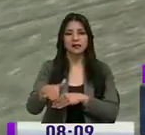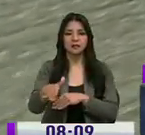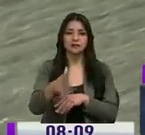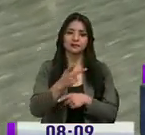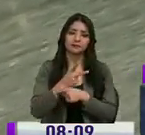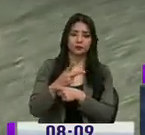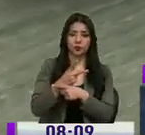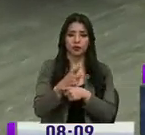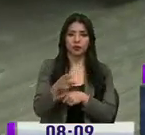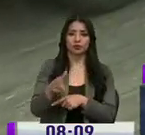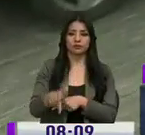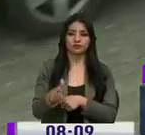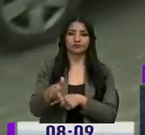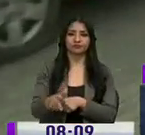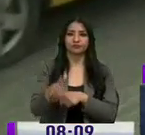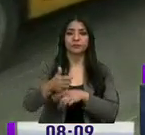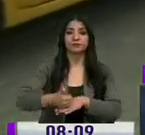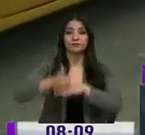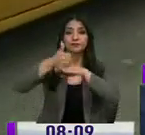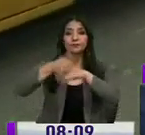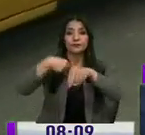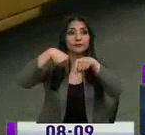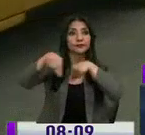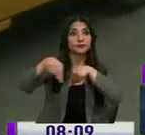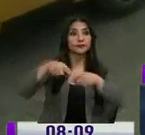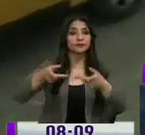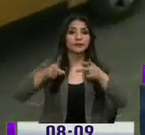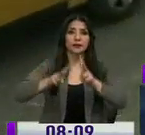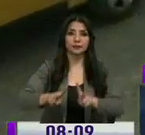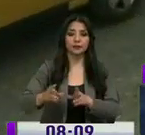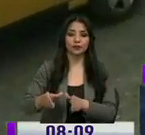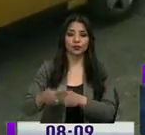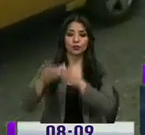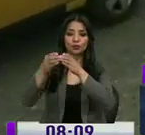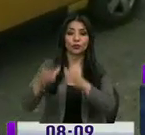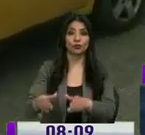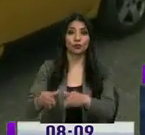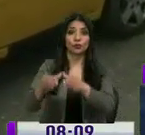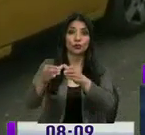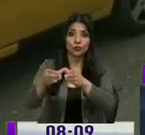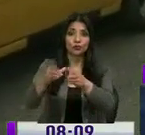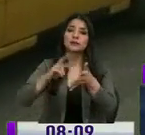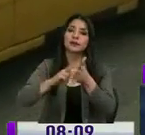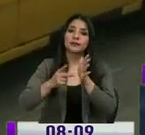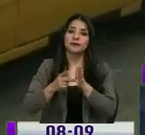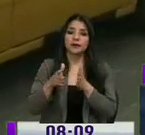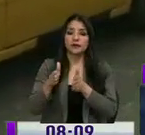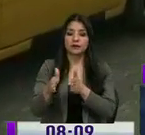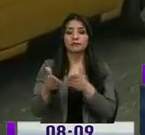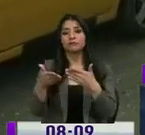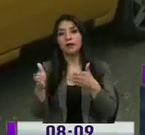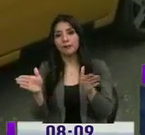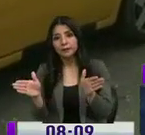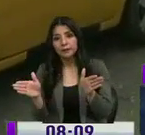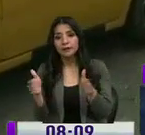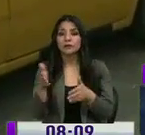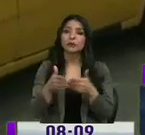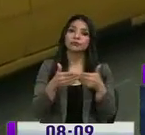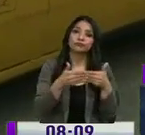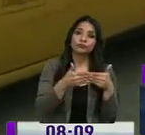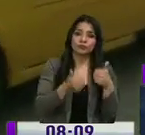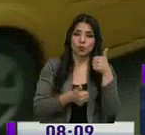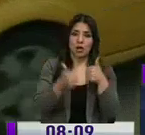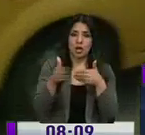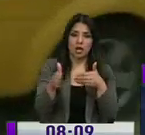debidas precauciones. Agentes civiles de tránsito y también los conos que pueden ver en imágenes determinarán cuál es el carril que en esos instantes está